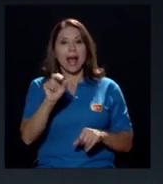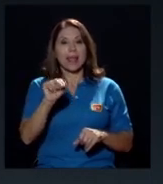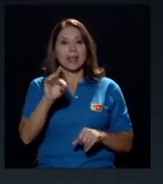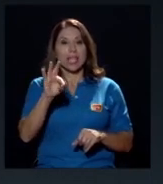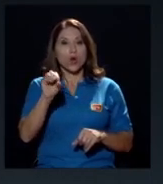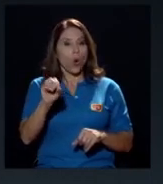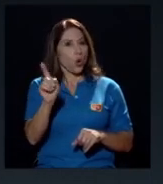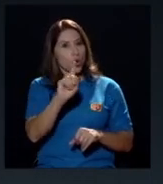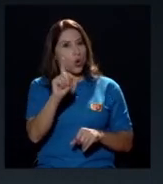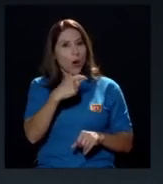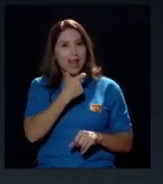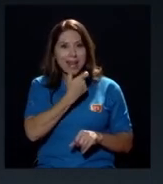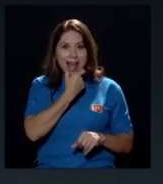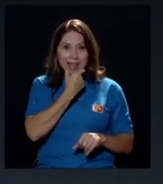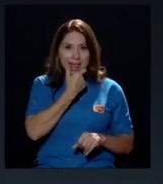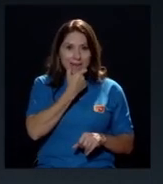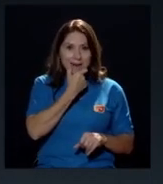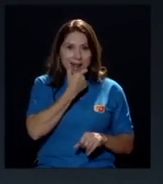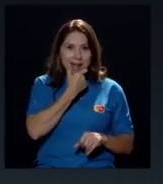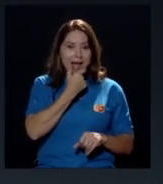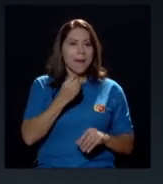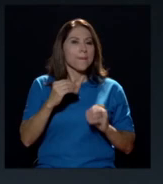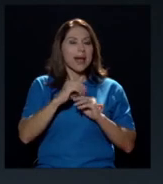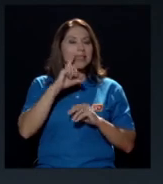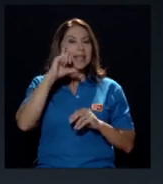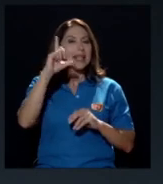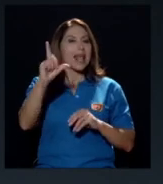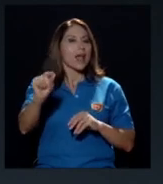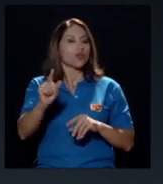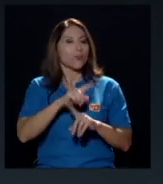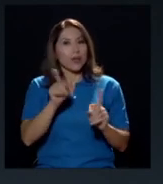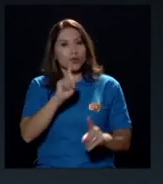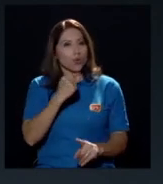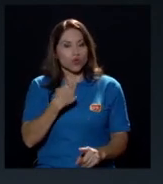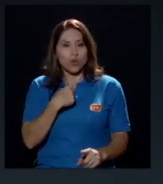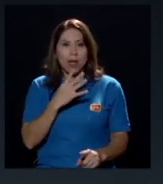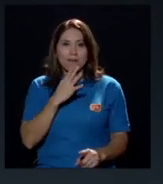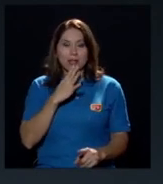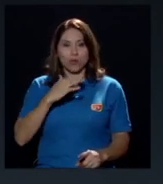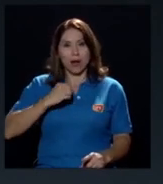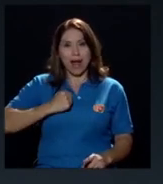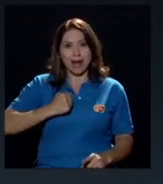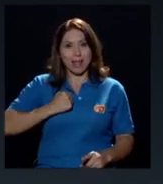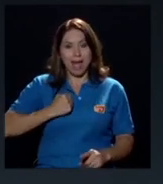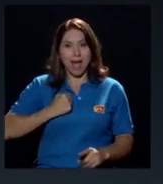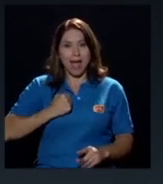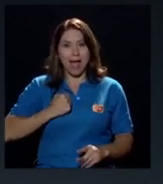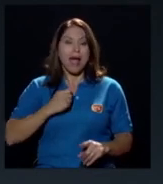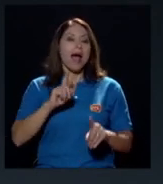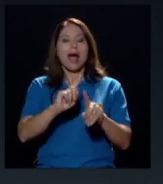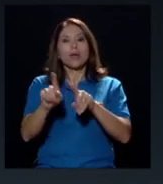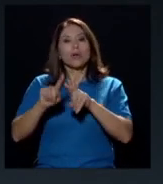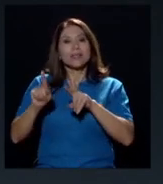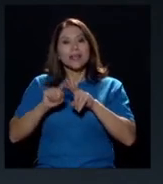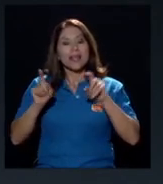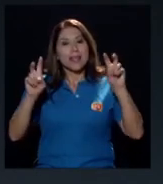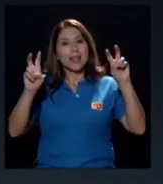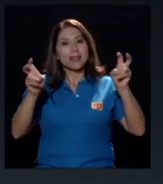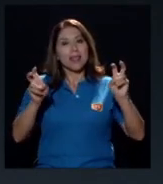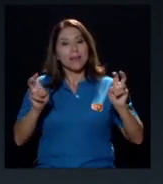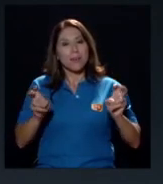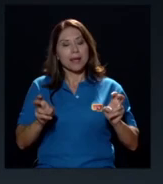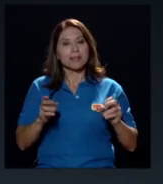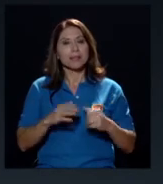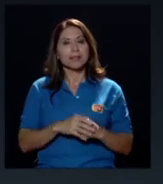poco más lejos y no me refiero a Canadá, hay una serie de temas y por supuesto